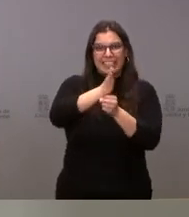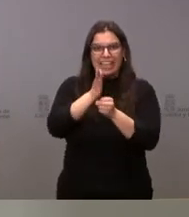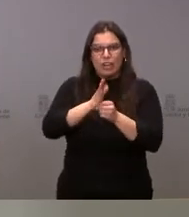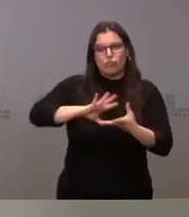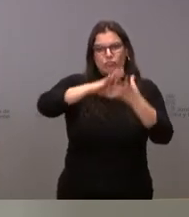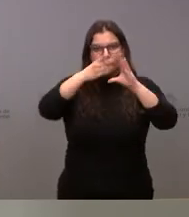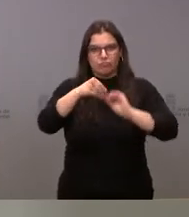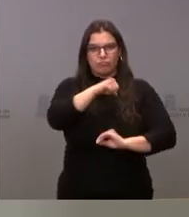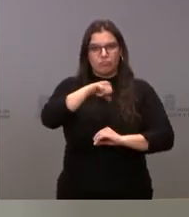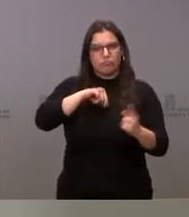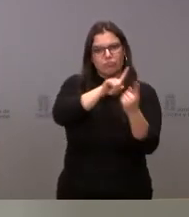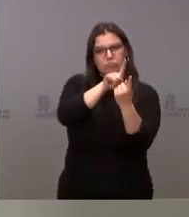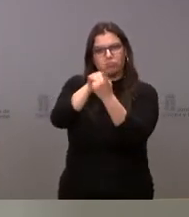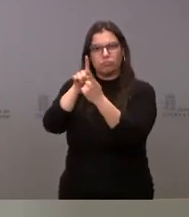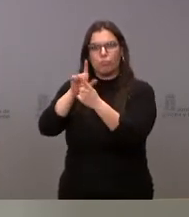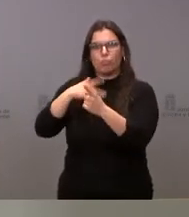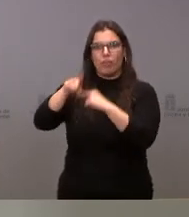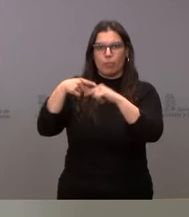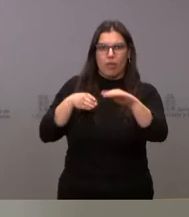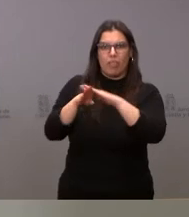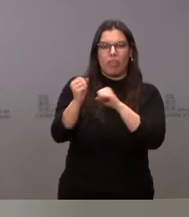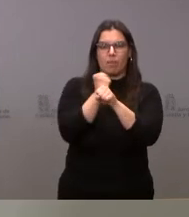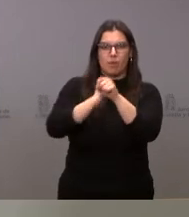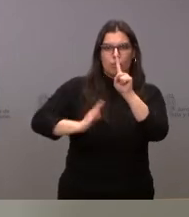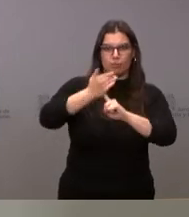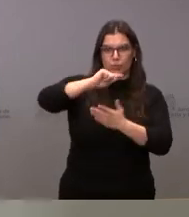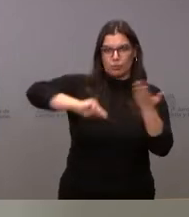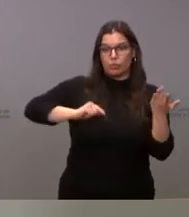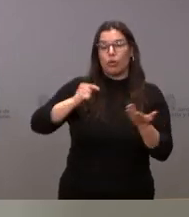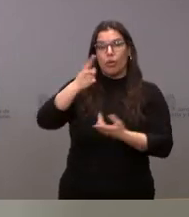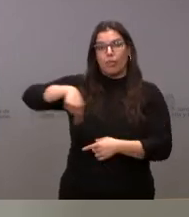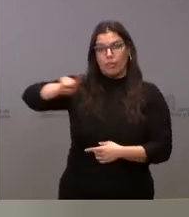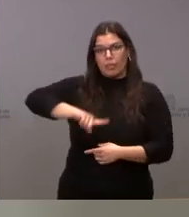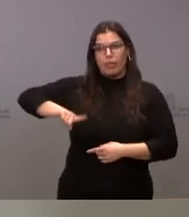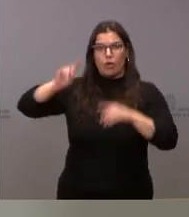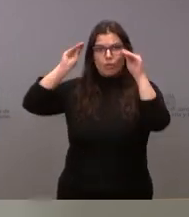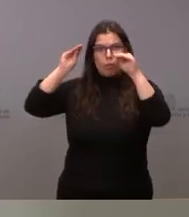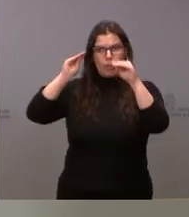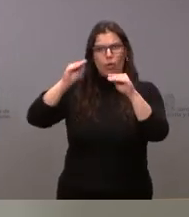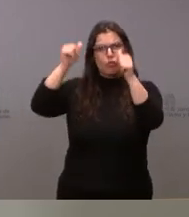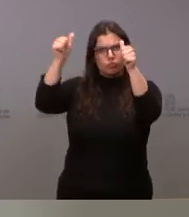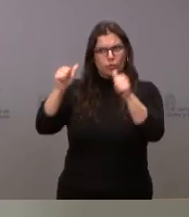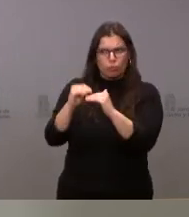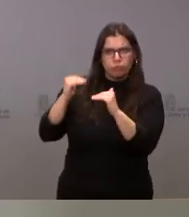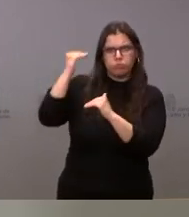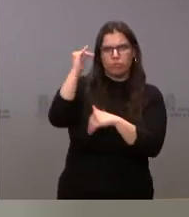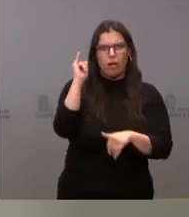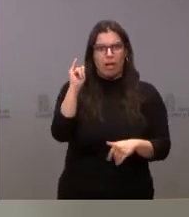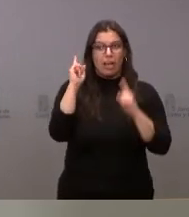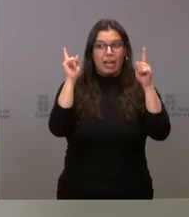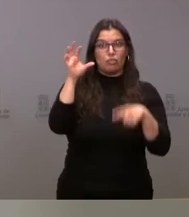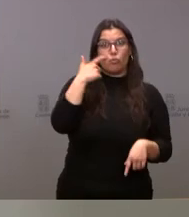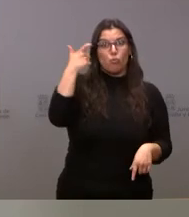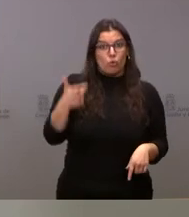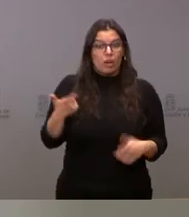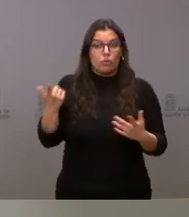y personalizados de acceso al empleo. Muchas de estas personas tienen una formación y cualificación muy elevada en el caso de Ucrania y